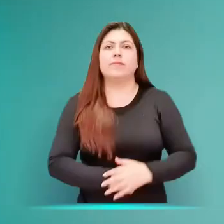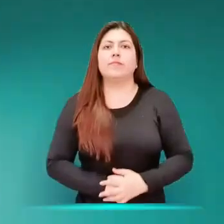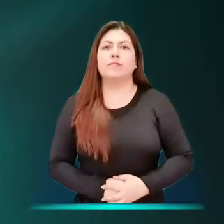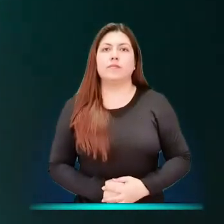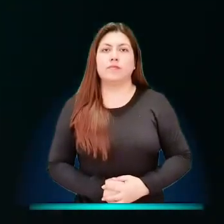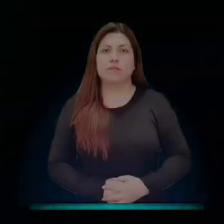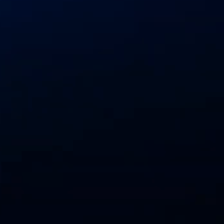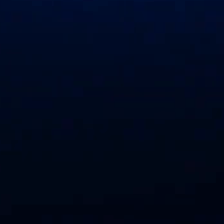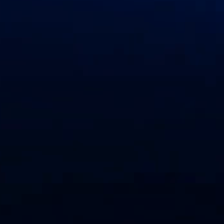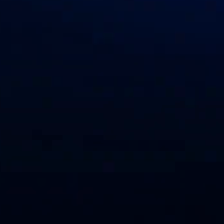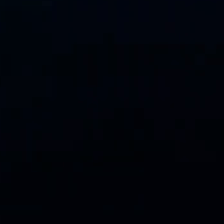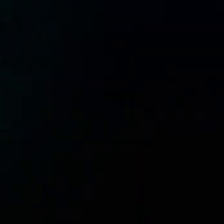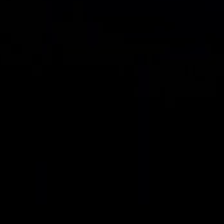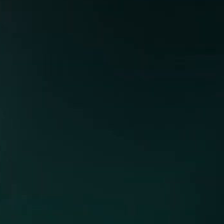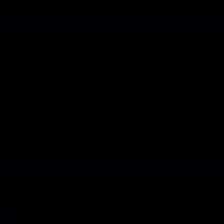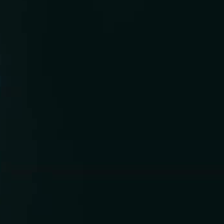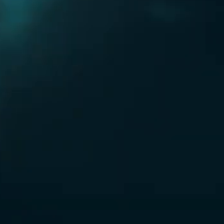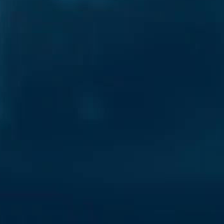nacional.